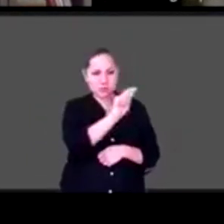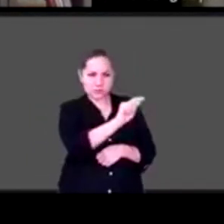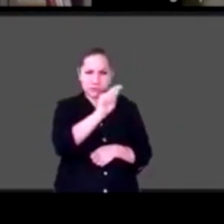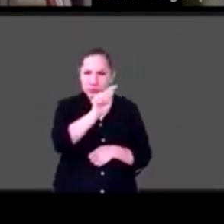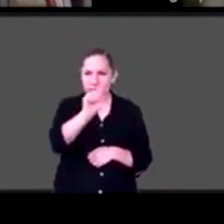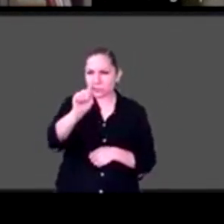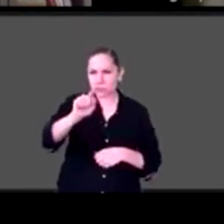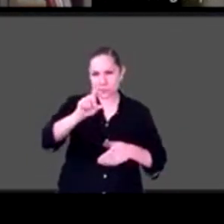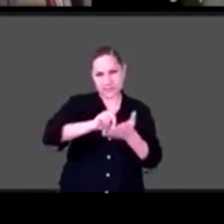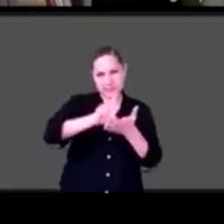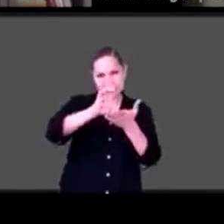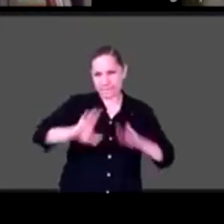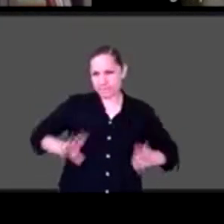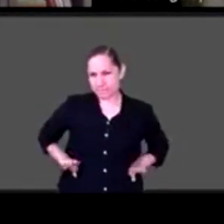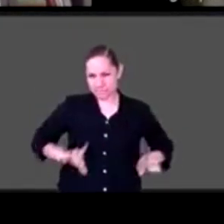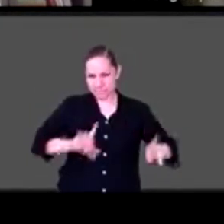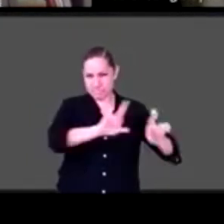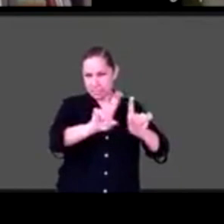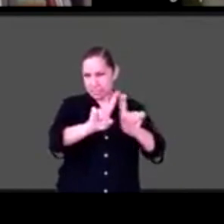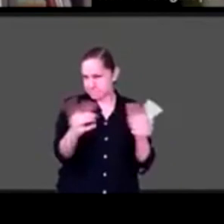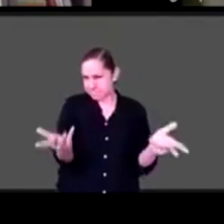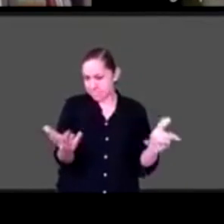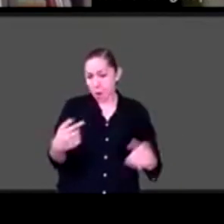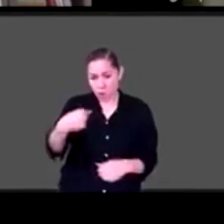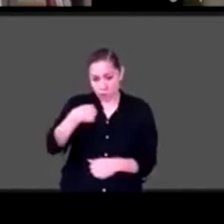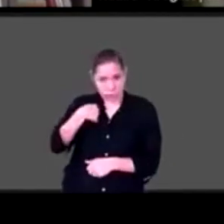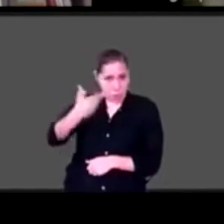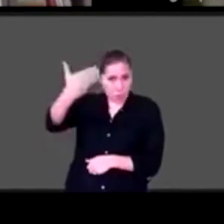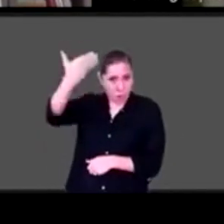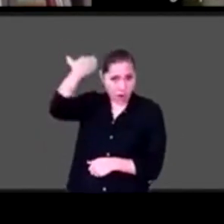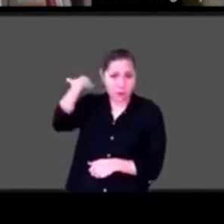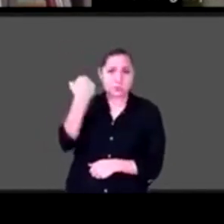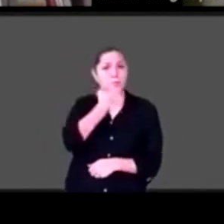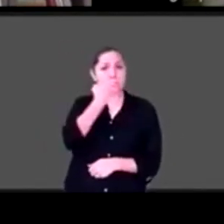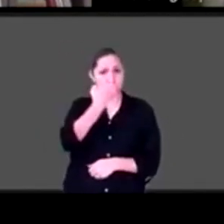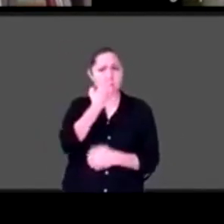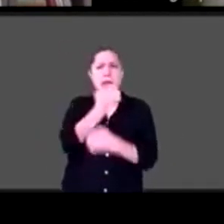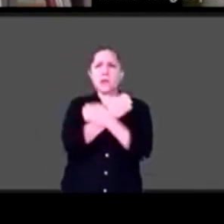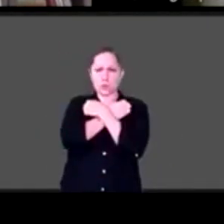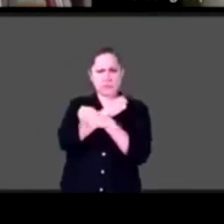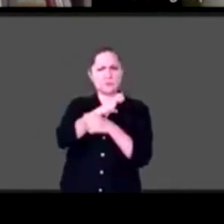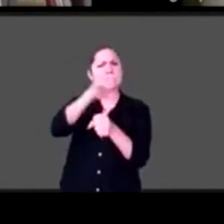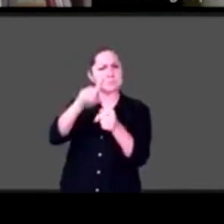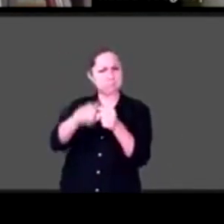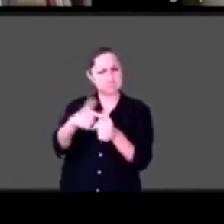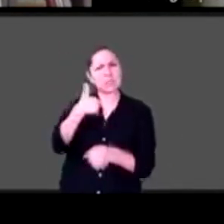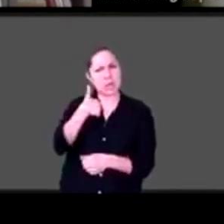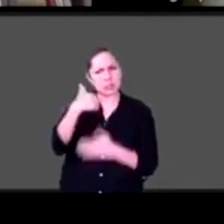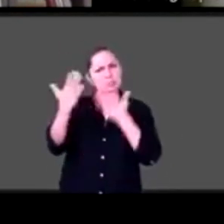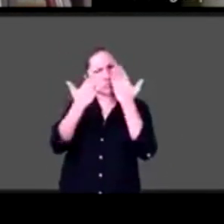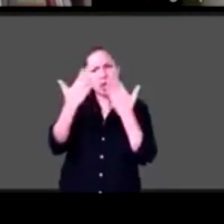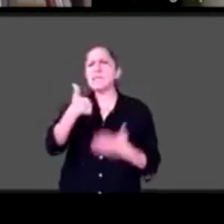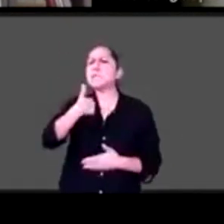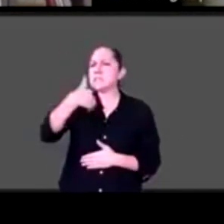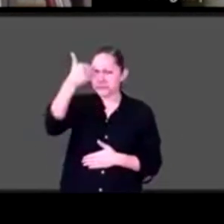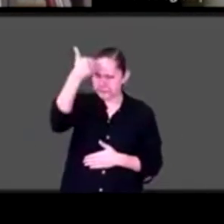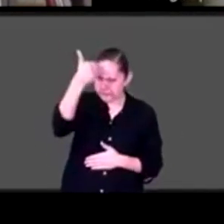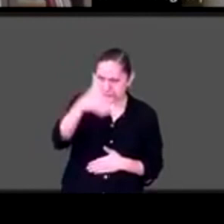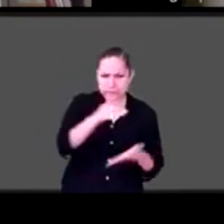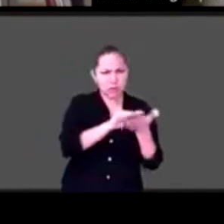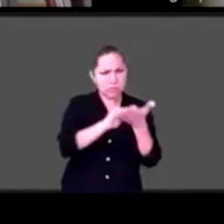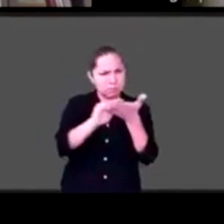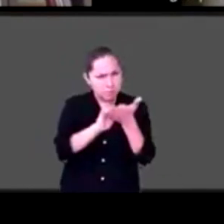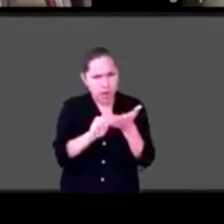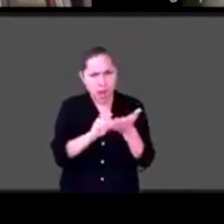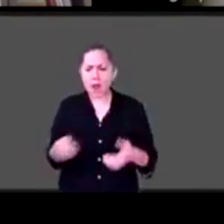pensar, yo vengo a una escuela de educación especial, yo estudié la primera escuela de educación especial, C. Braille, Susana y Bastón, tengo muchas habilidades gracias a que fui